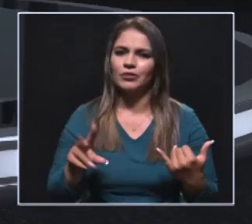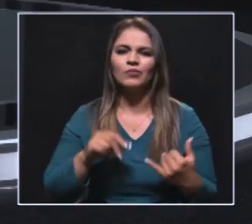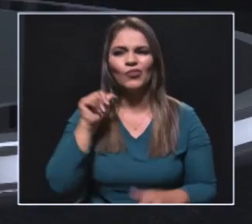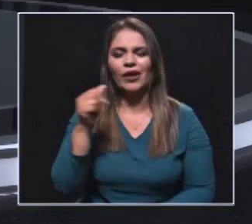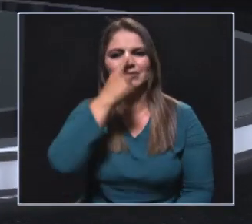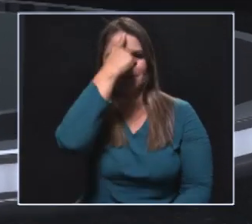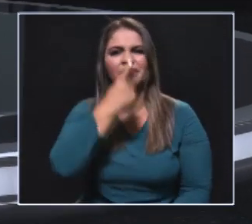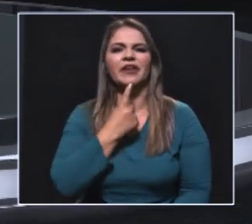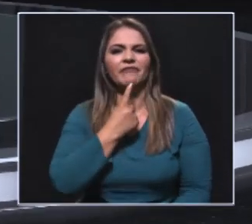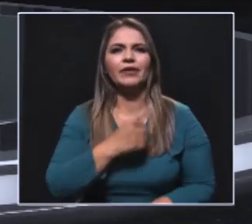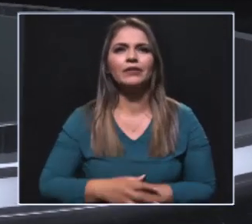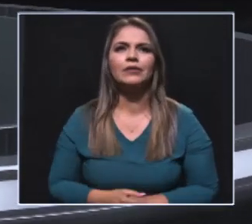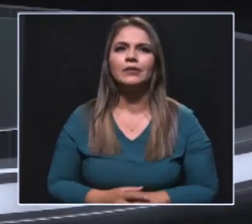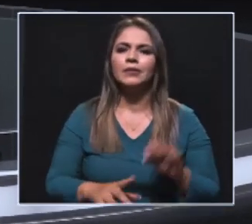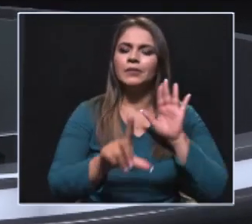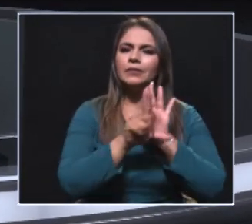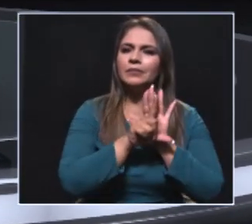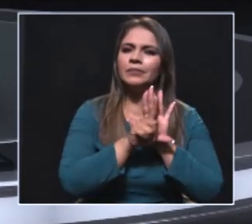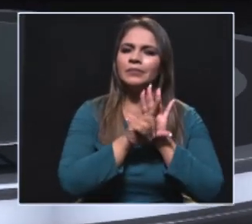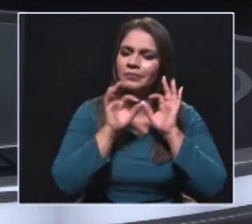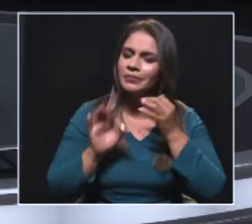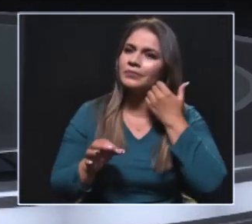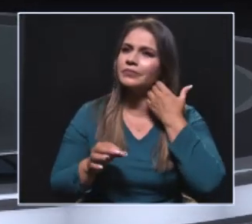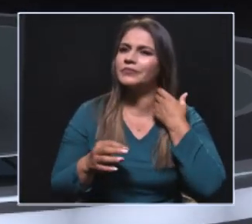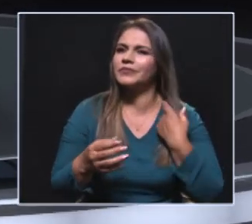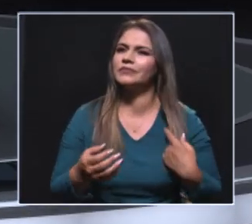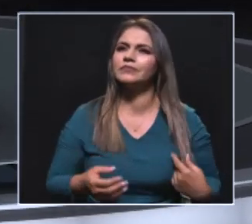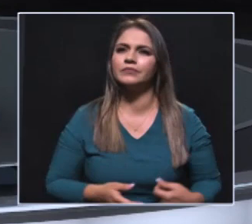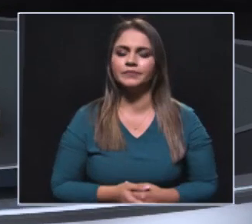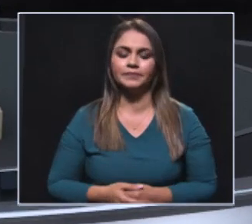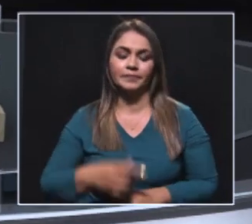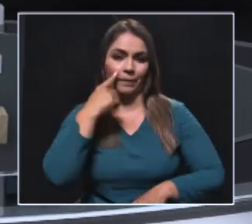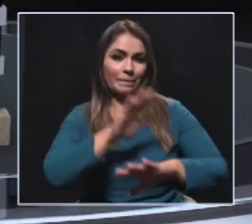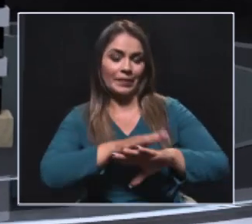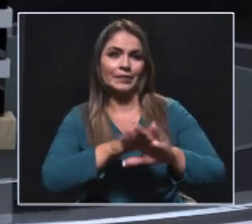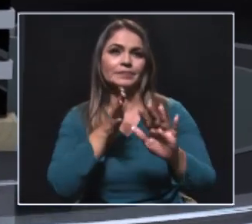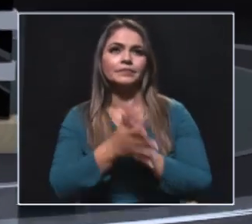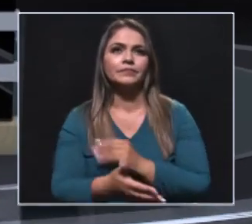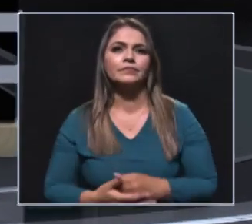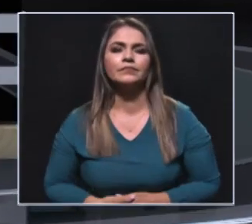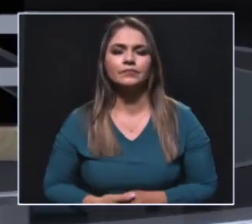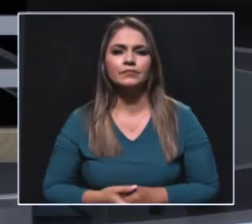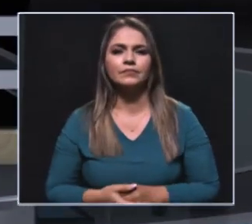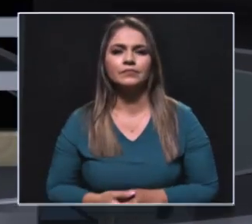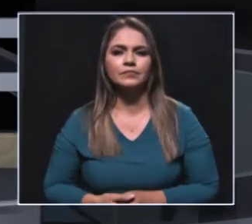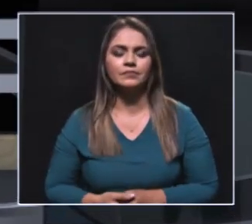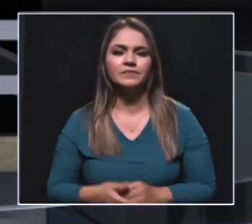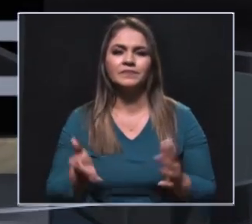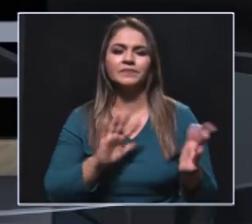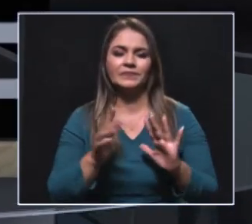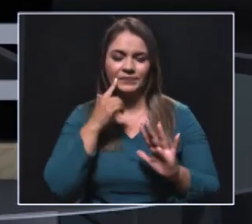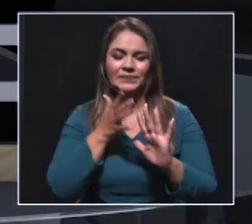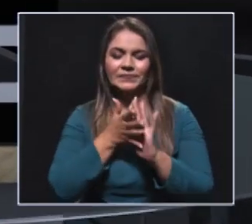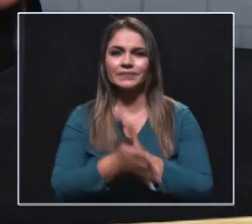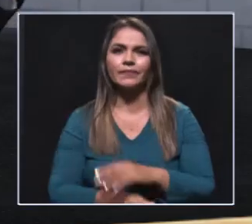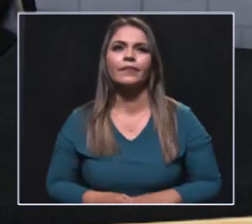perfiladas. Esa ley no va por ahí, sino en este ejercicio de formación. Bueno, Juan Carlos, en el ejercicio vamos a encontrar con datos como los